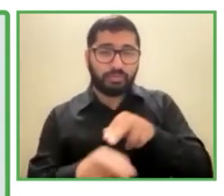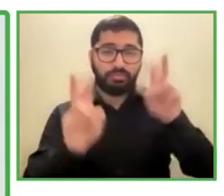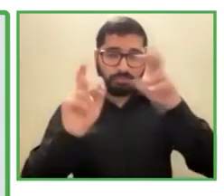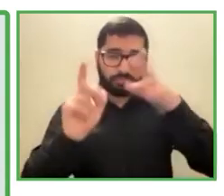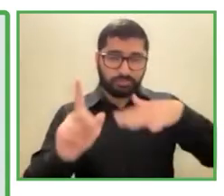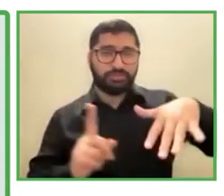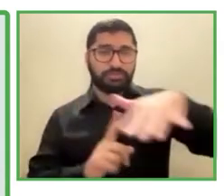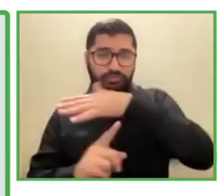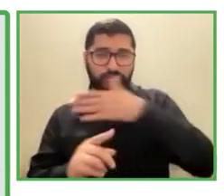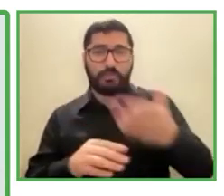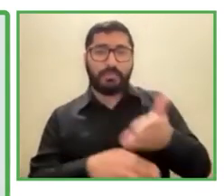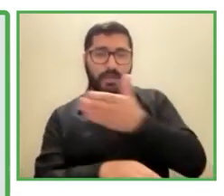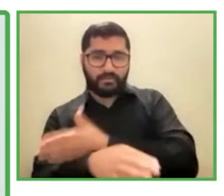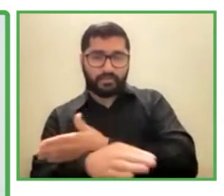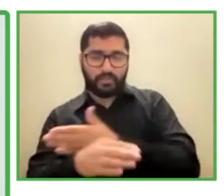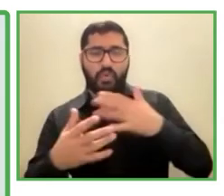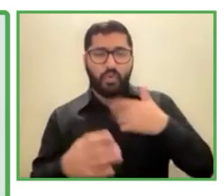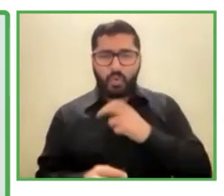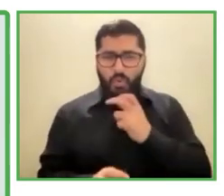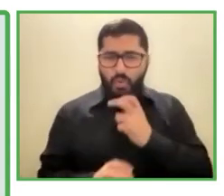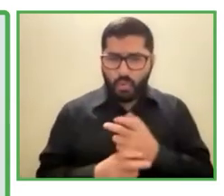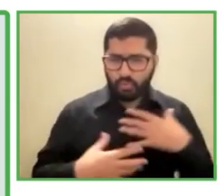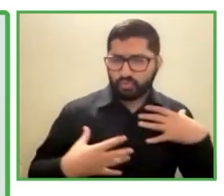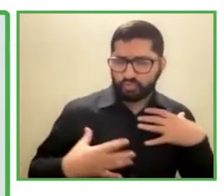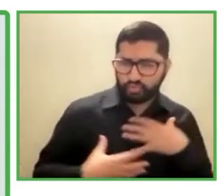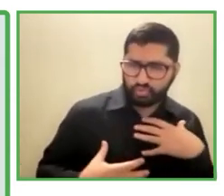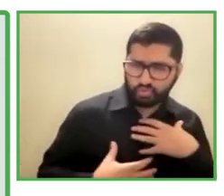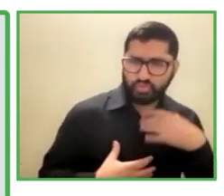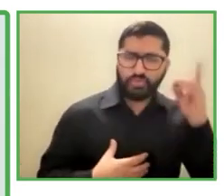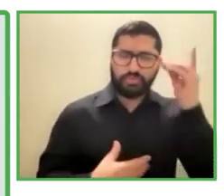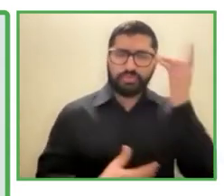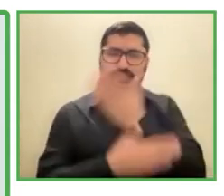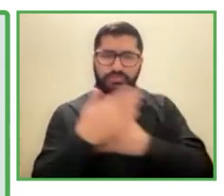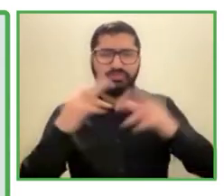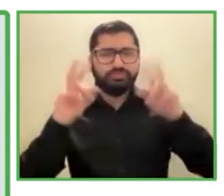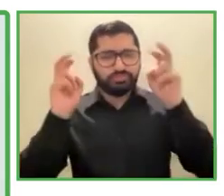discapacidad visual. En Gen Ashtim comencé a trabajar